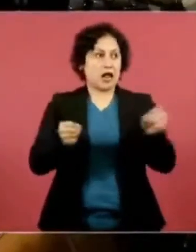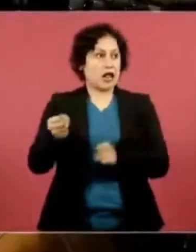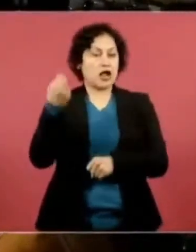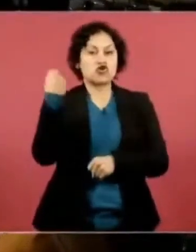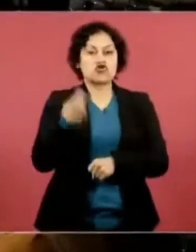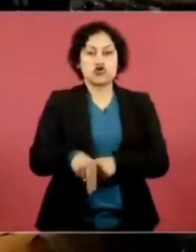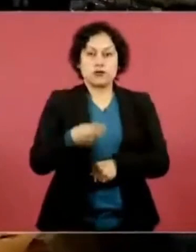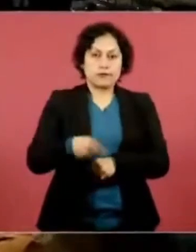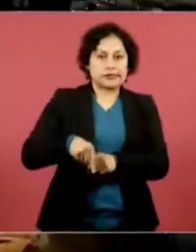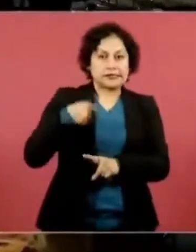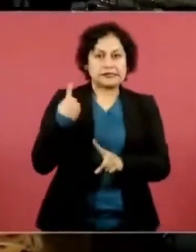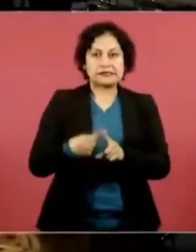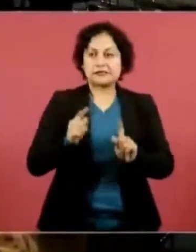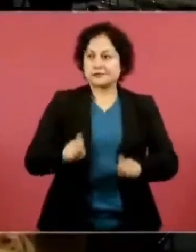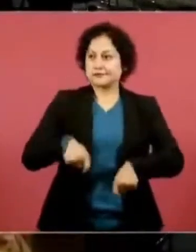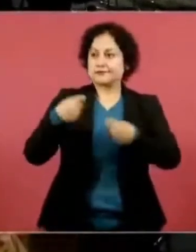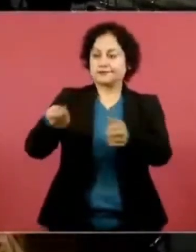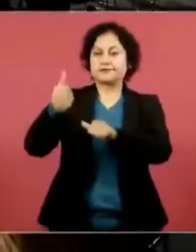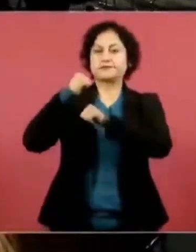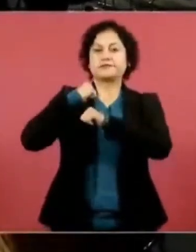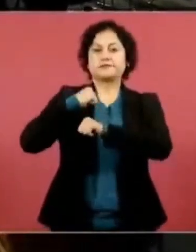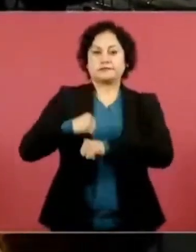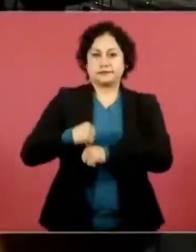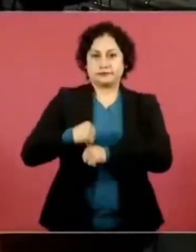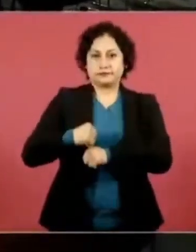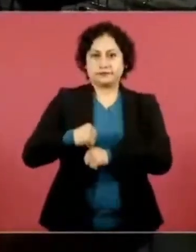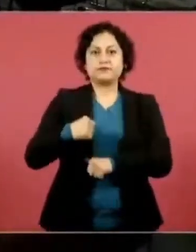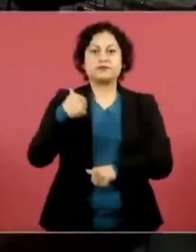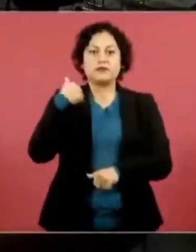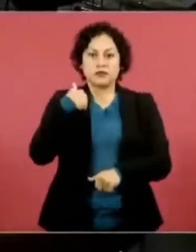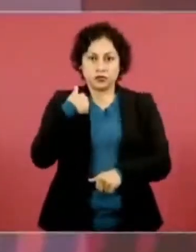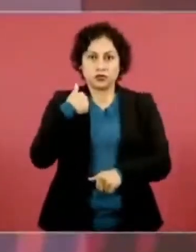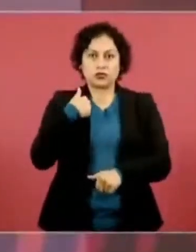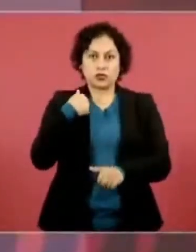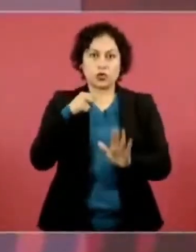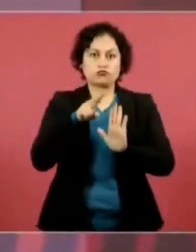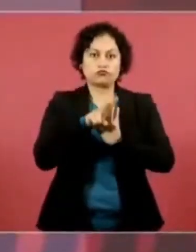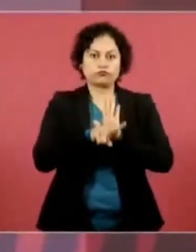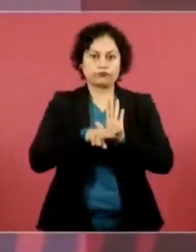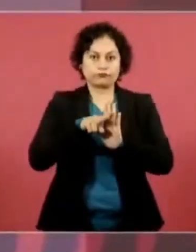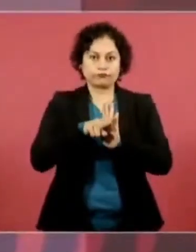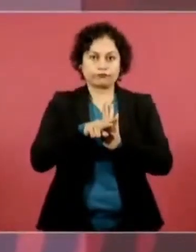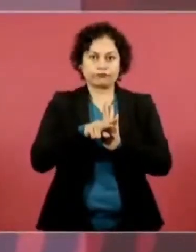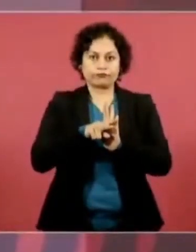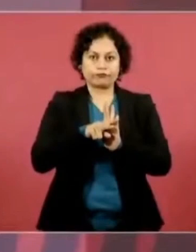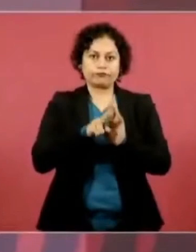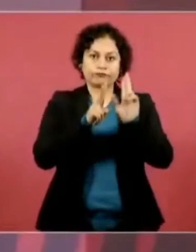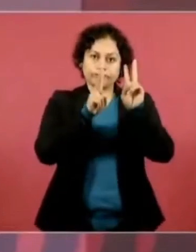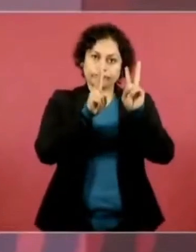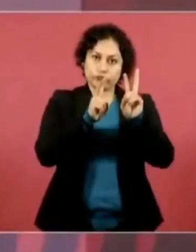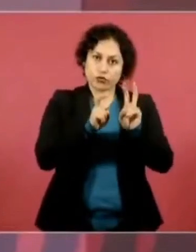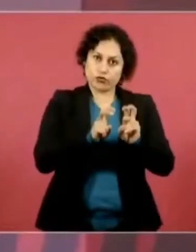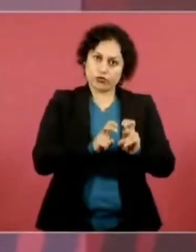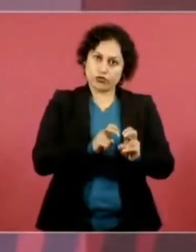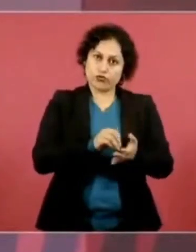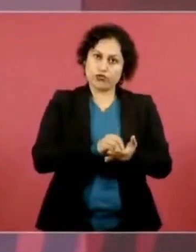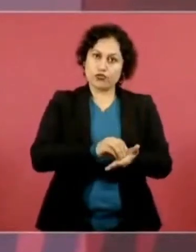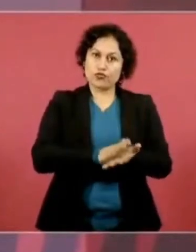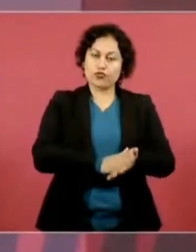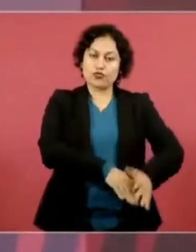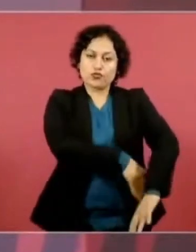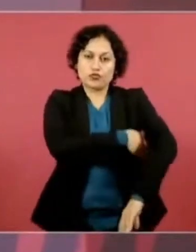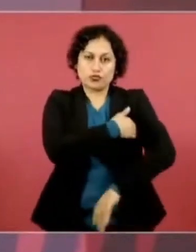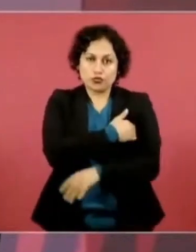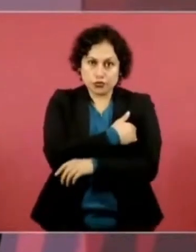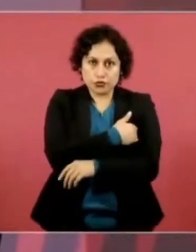Y grabé un mensaje, un video, y yo